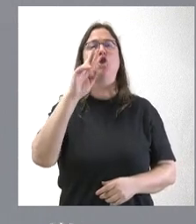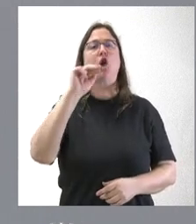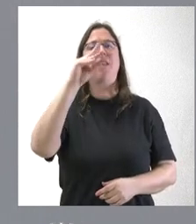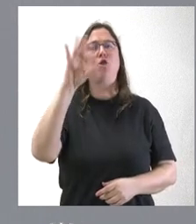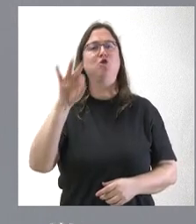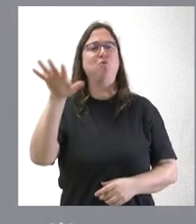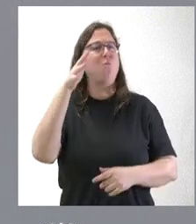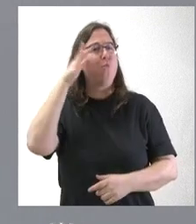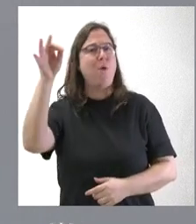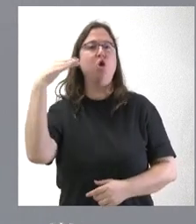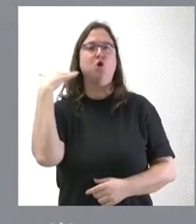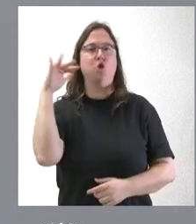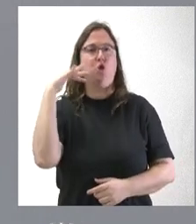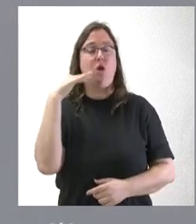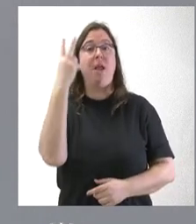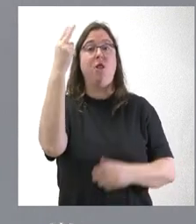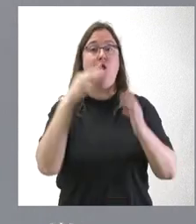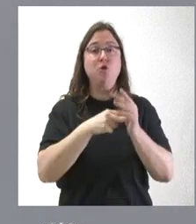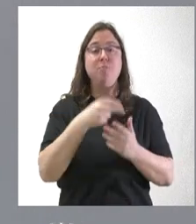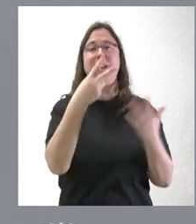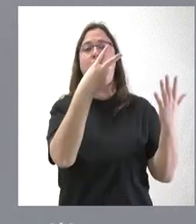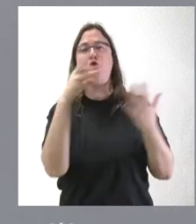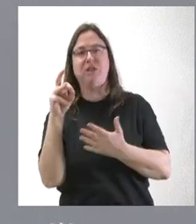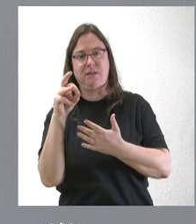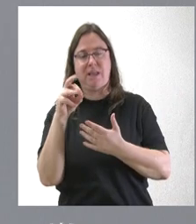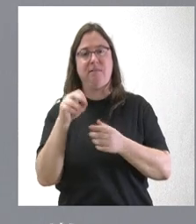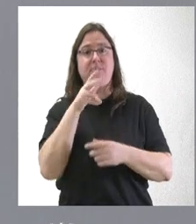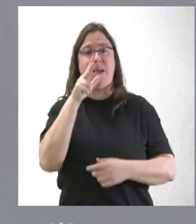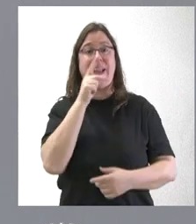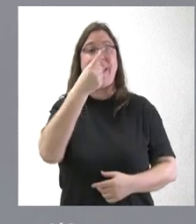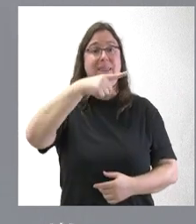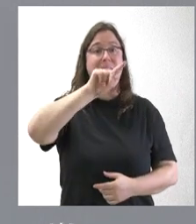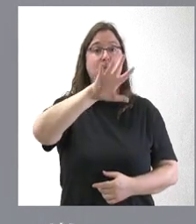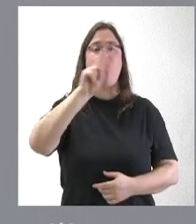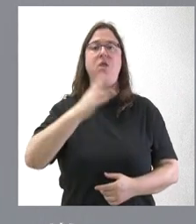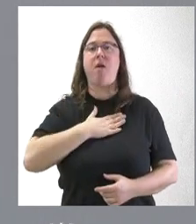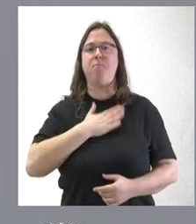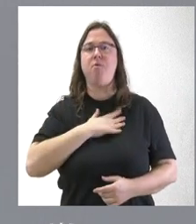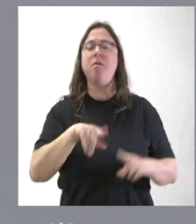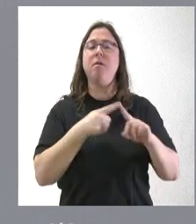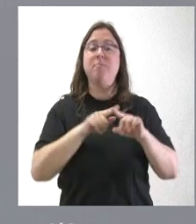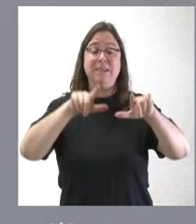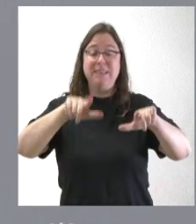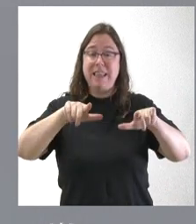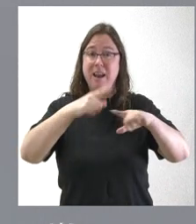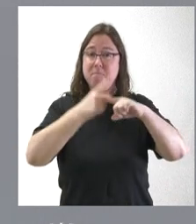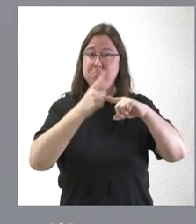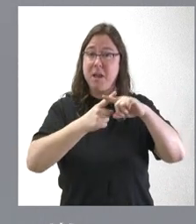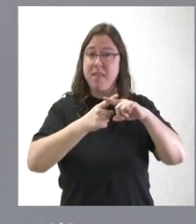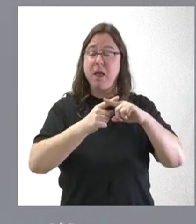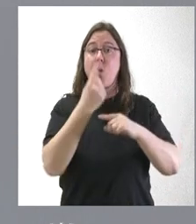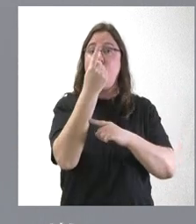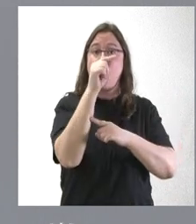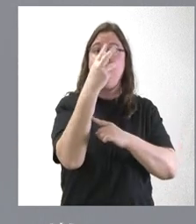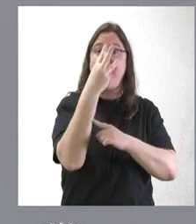Soria. Son 2.080 hectáreas, 152 propietarios y la parcela media pasa de una superficie de 1